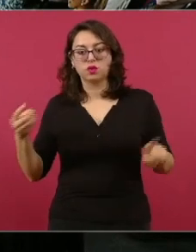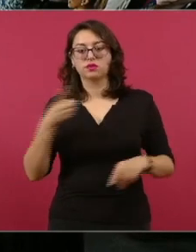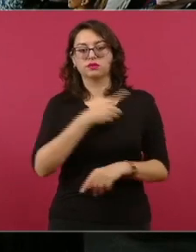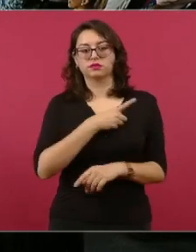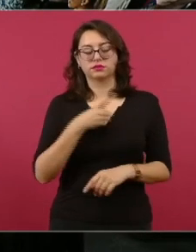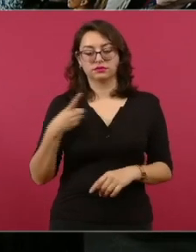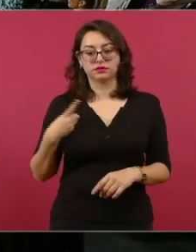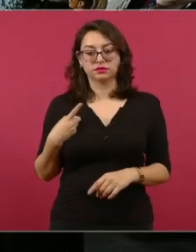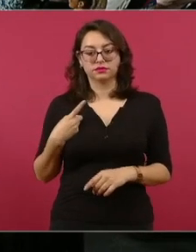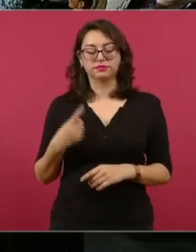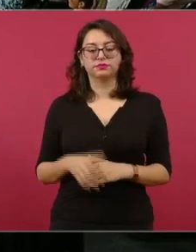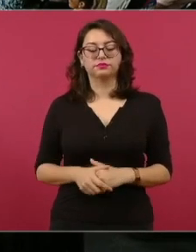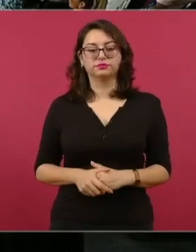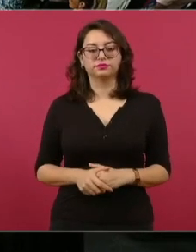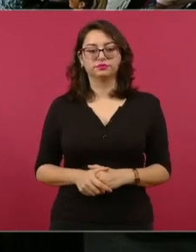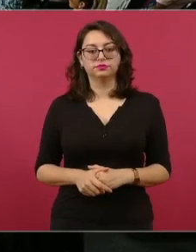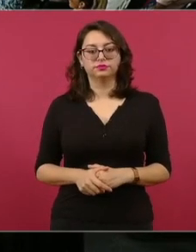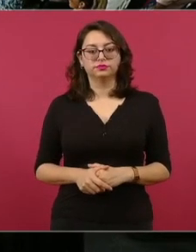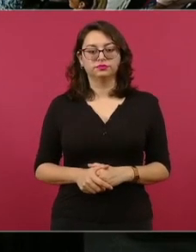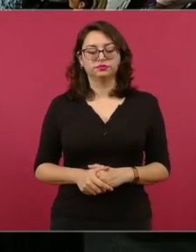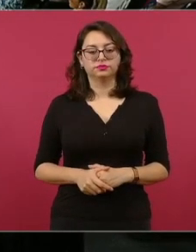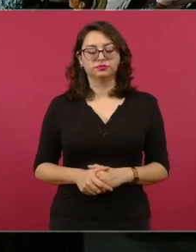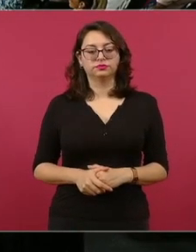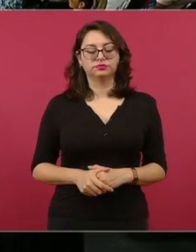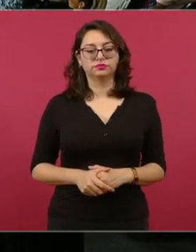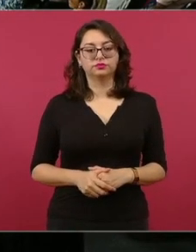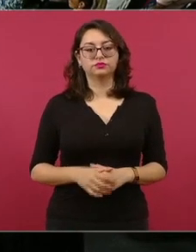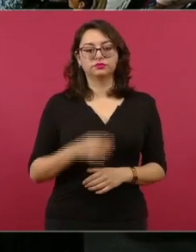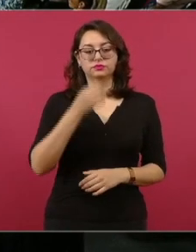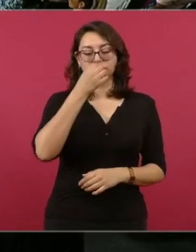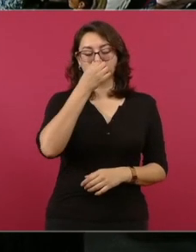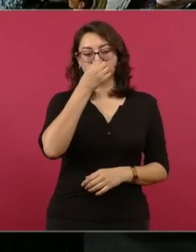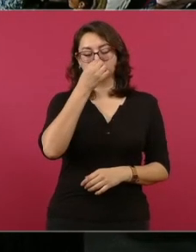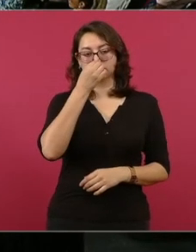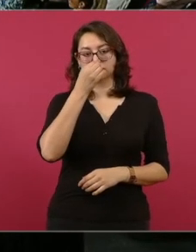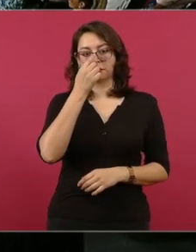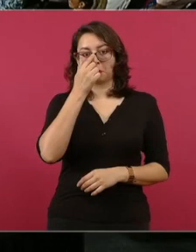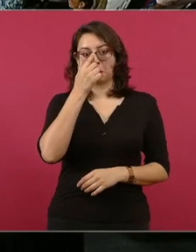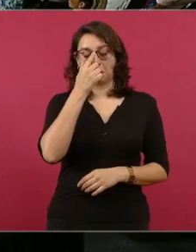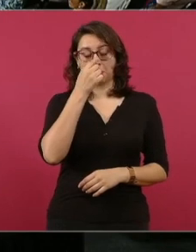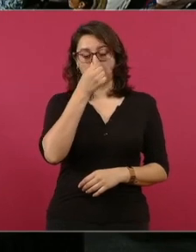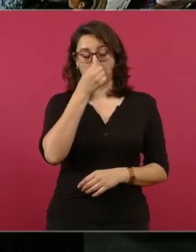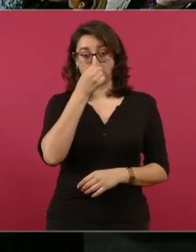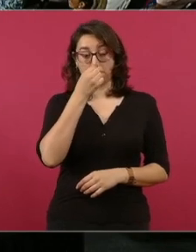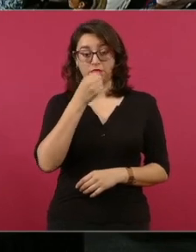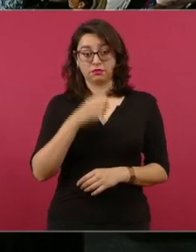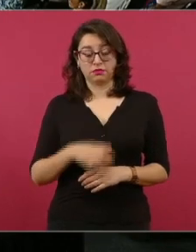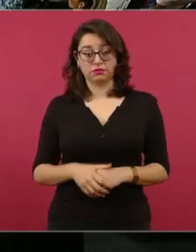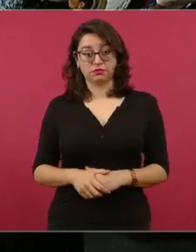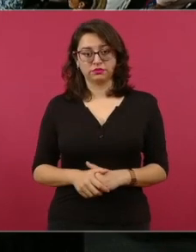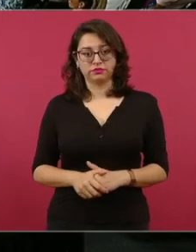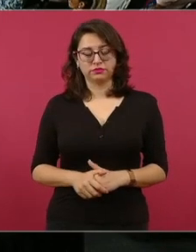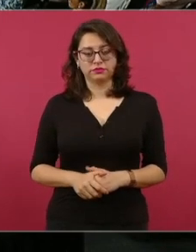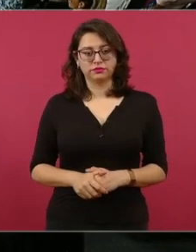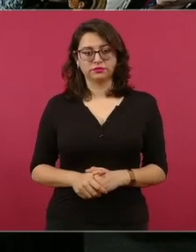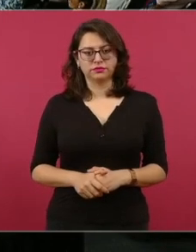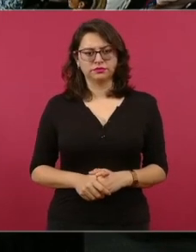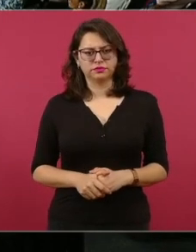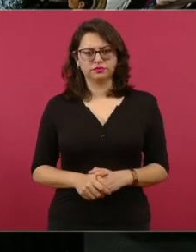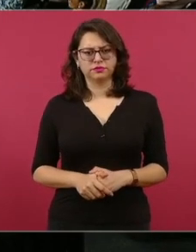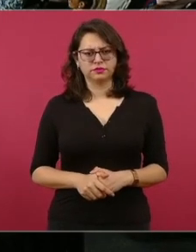que es también antiguo, este lo quemó y reprimió